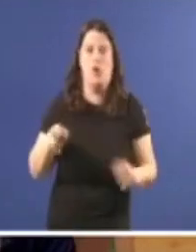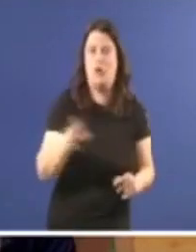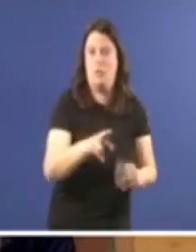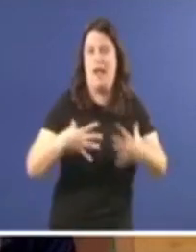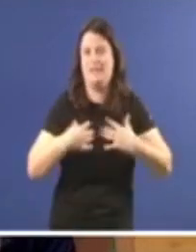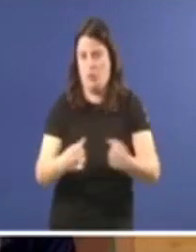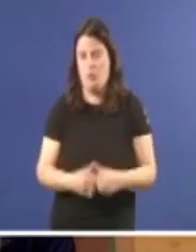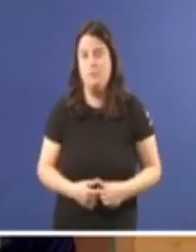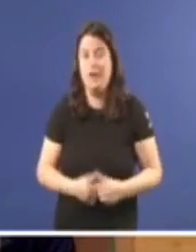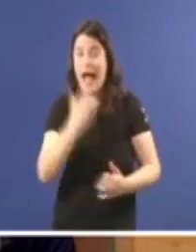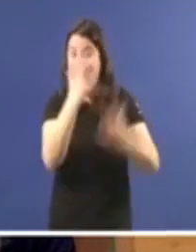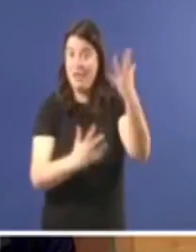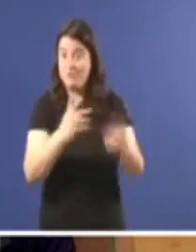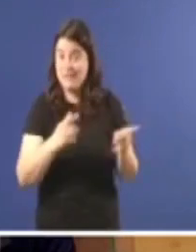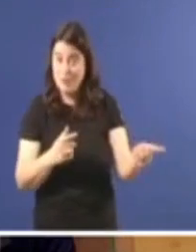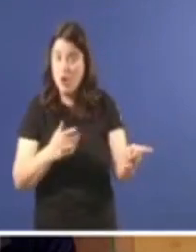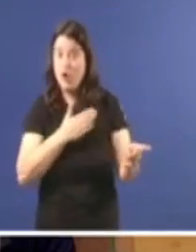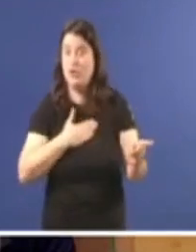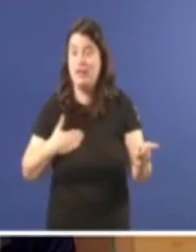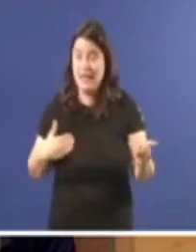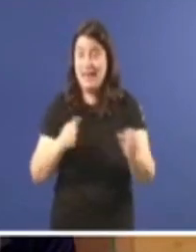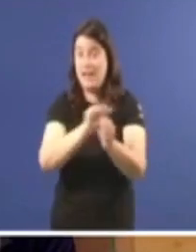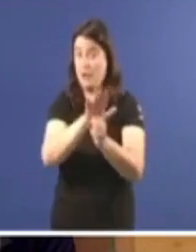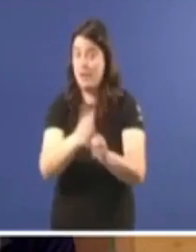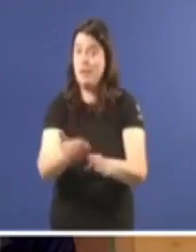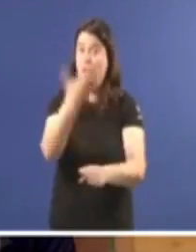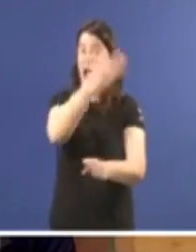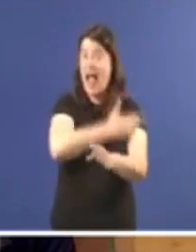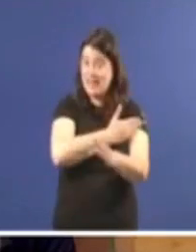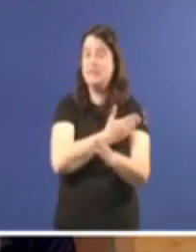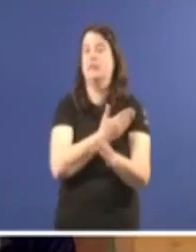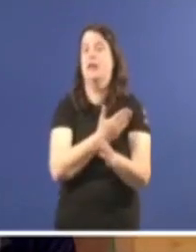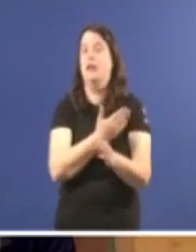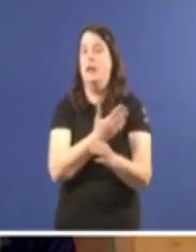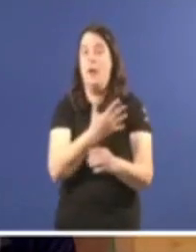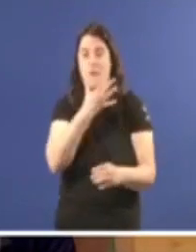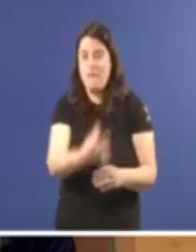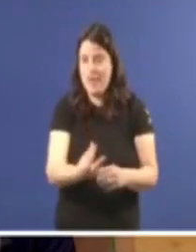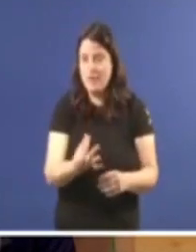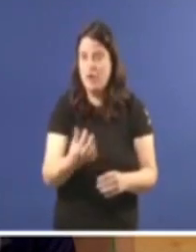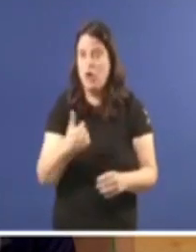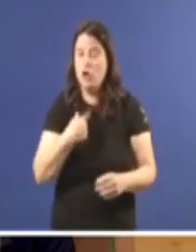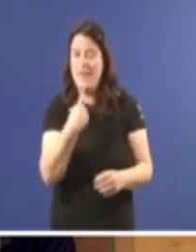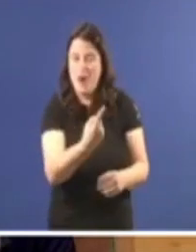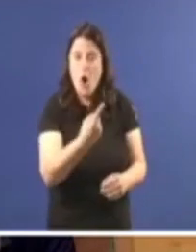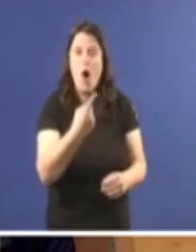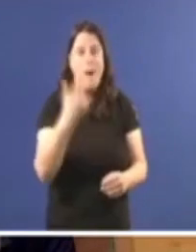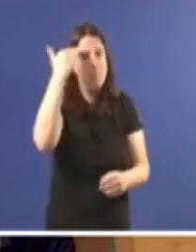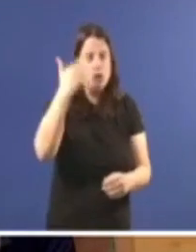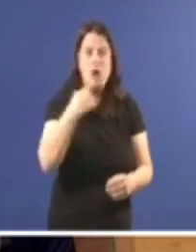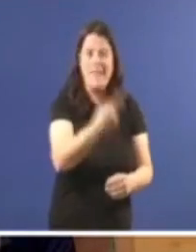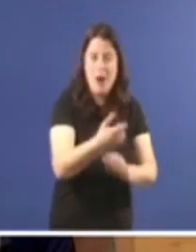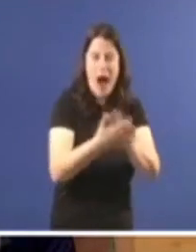Se a Administración quere volver á situación anterior, teno moi fácil. Quen lle fala, señor Feijón, non é a na pontón, é un